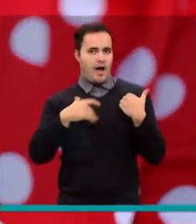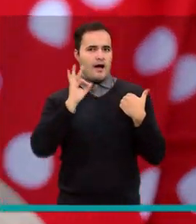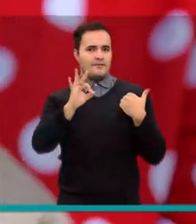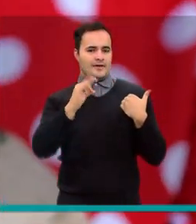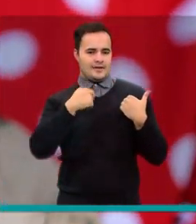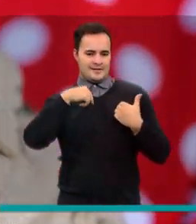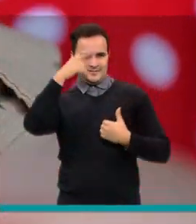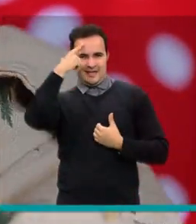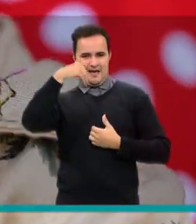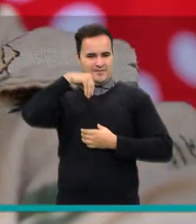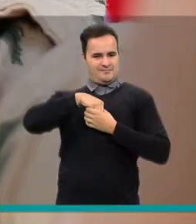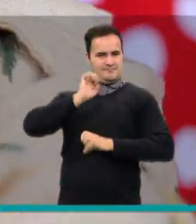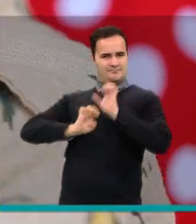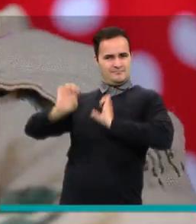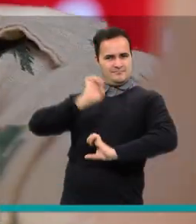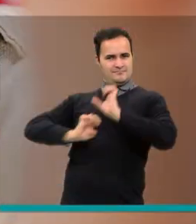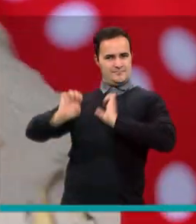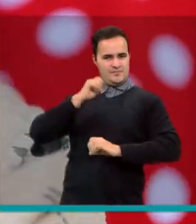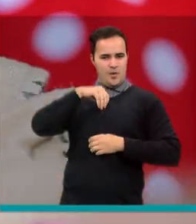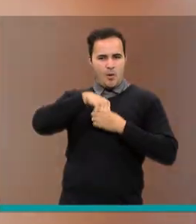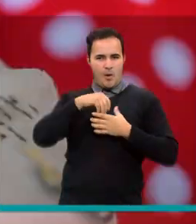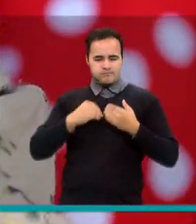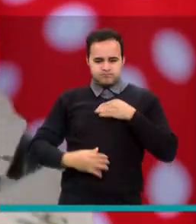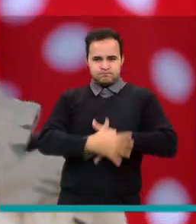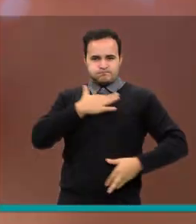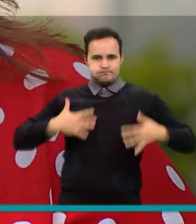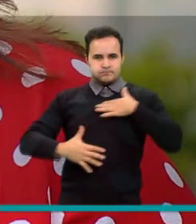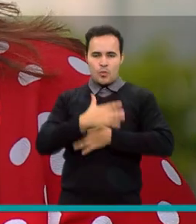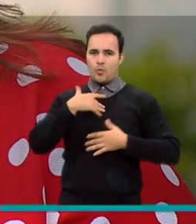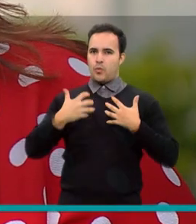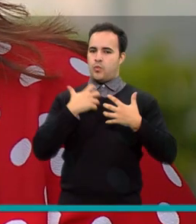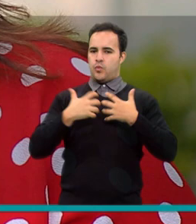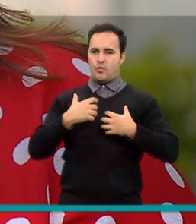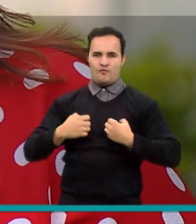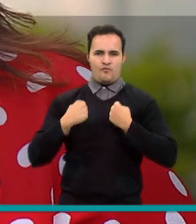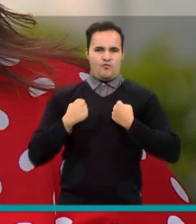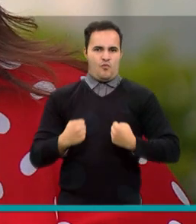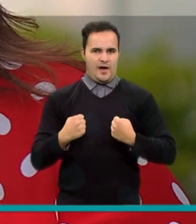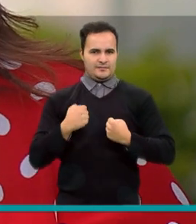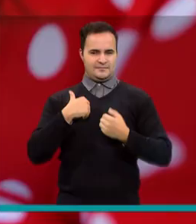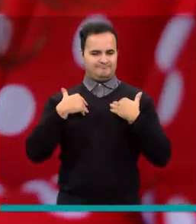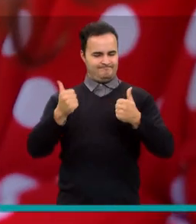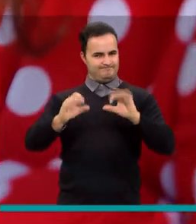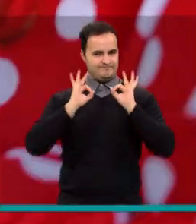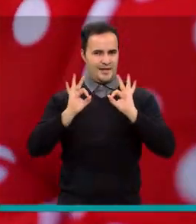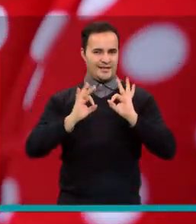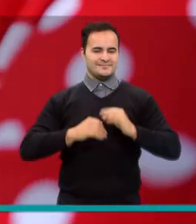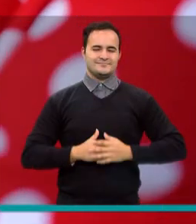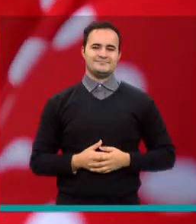oportunidad de darle esos anticuerpos a su bebé que los vayan a ayudar a tener un sistema inmunológico sano.